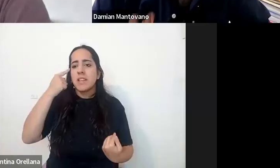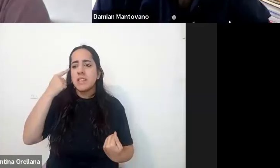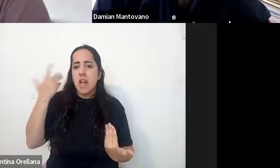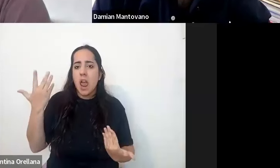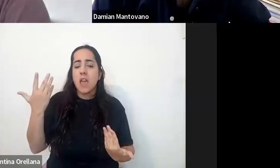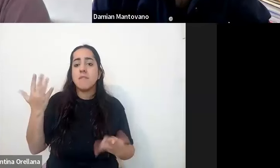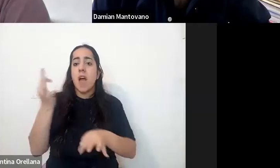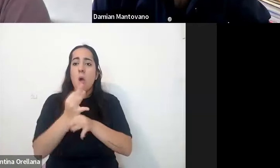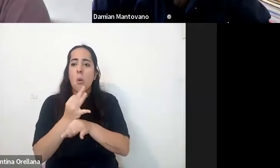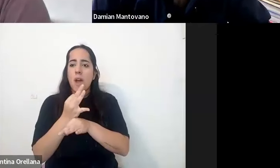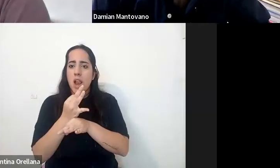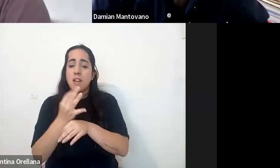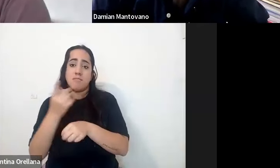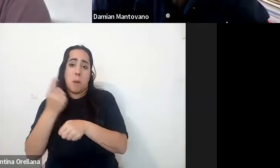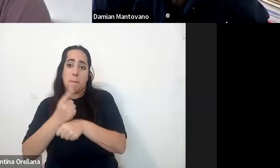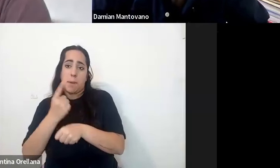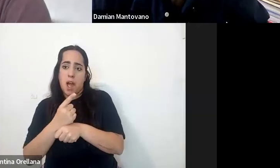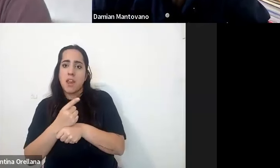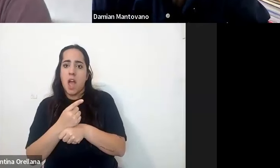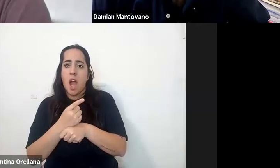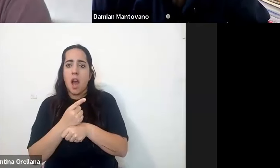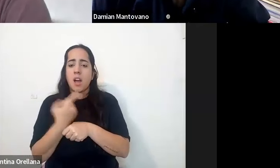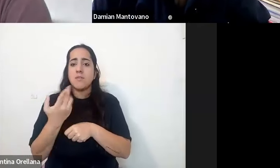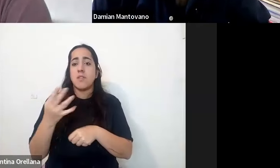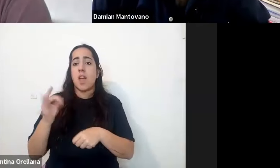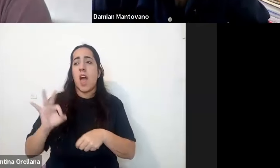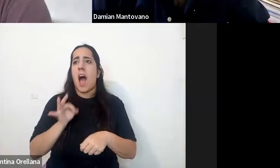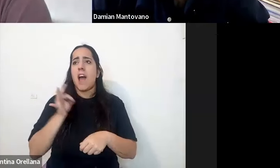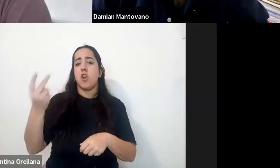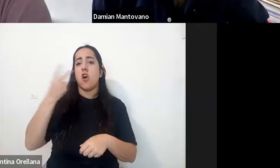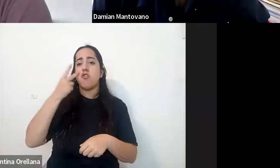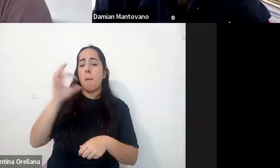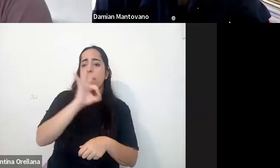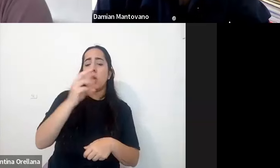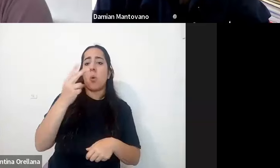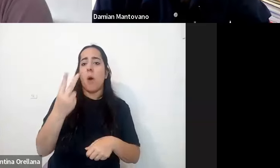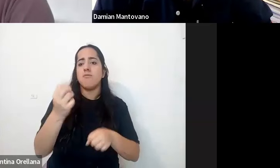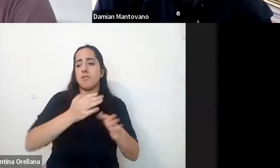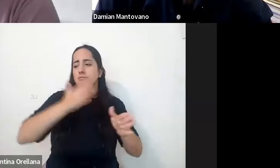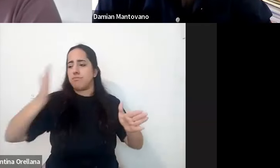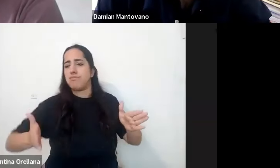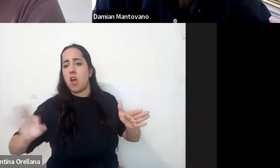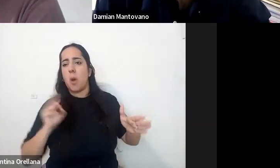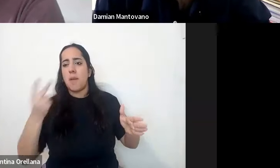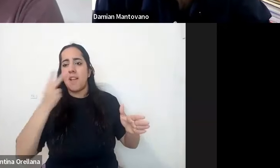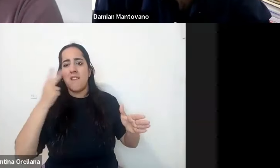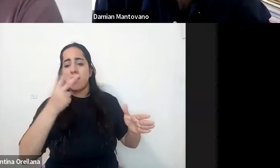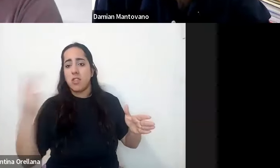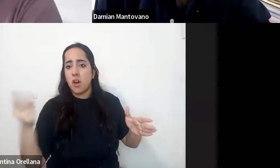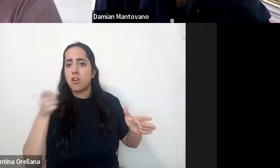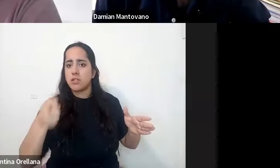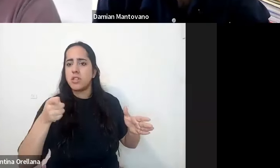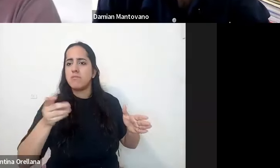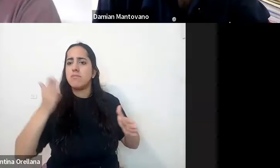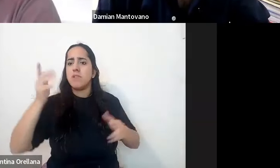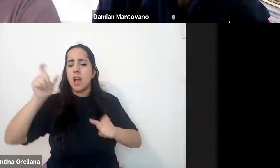en la escuela media si tomamos el número del 2004 y el 2022 los estudiantes con discapacidad que están transitando